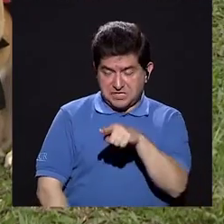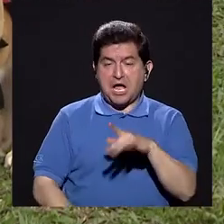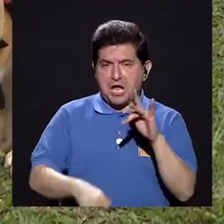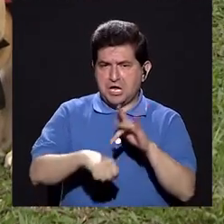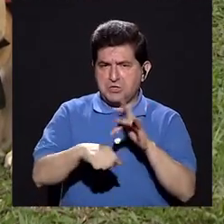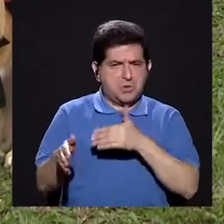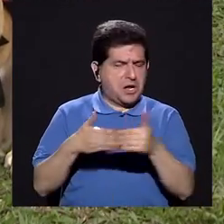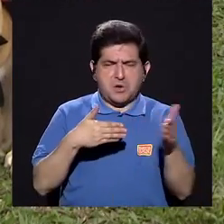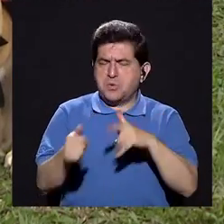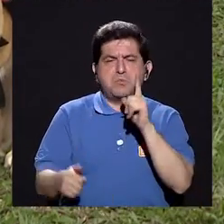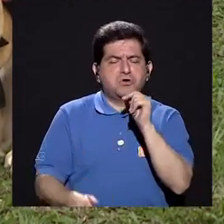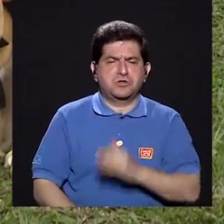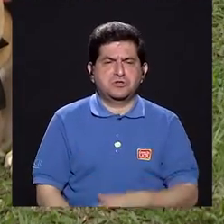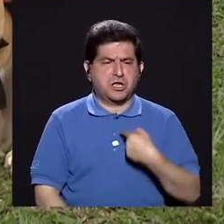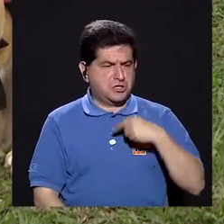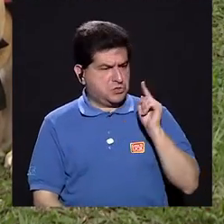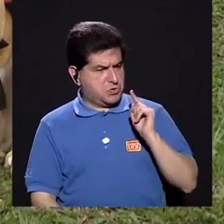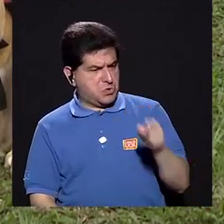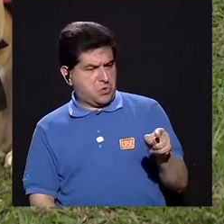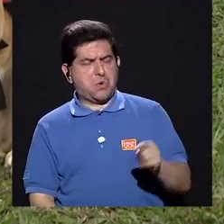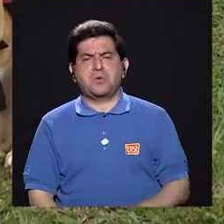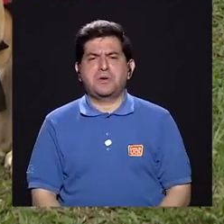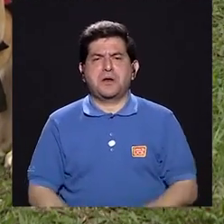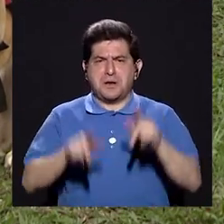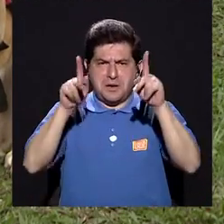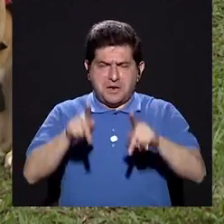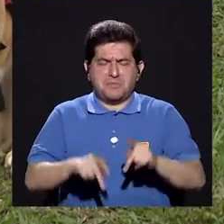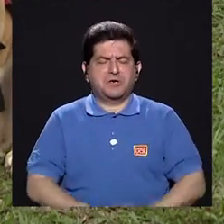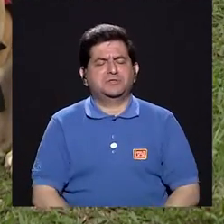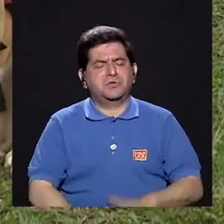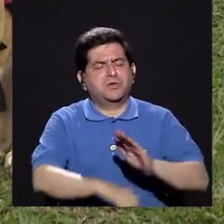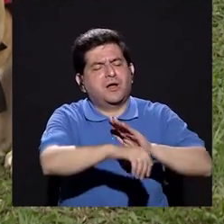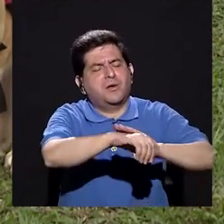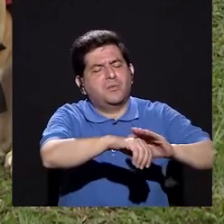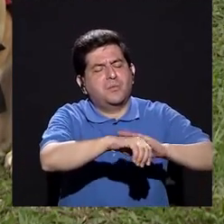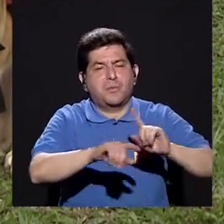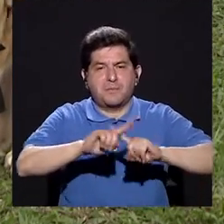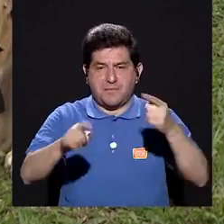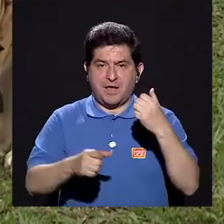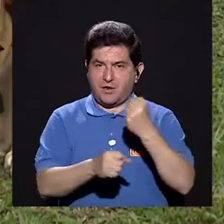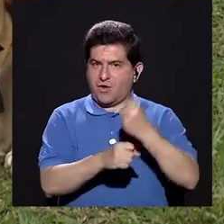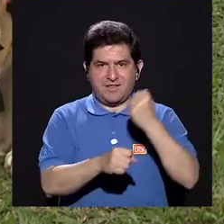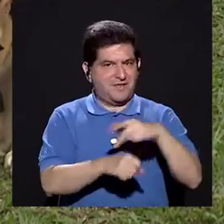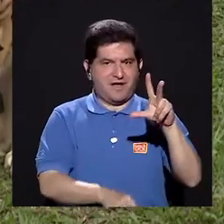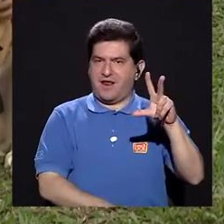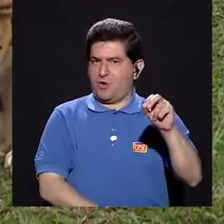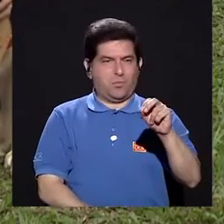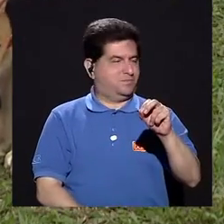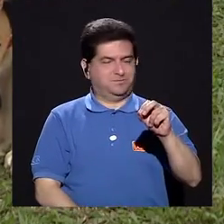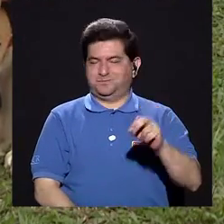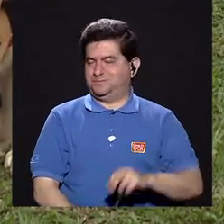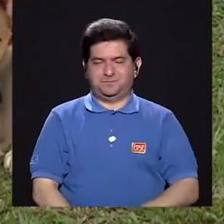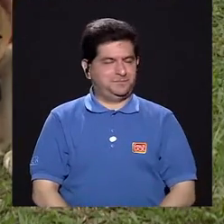él no puede tocar cualquiera. Yo puedo venir con él y cualquier persona lo puede tocar, pero cuando esté trabajando, no.